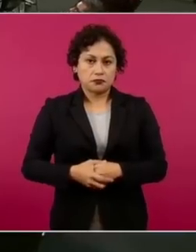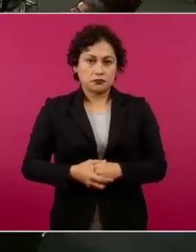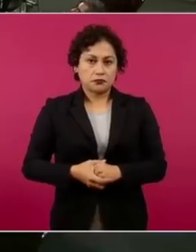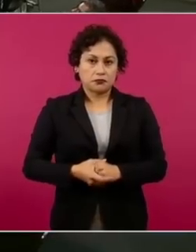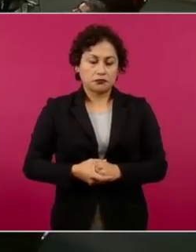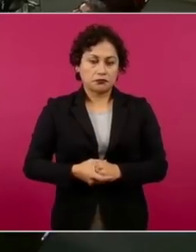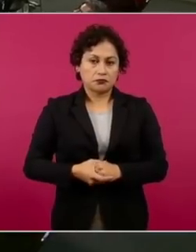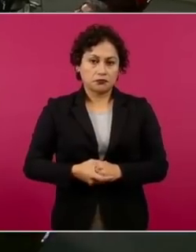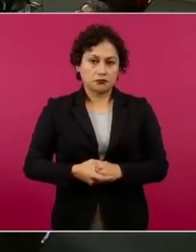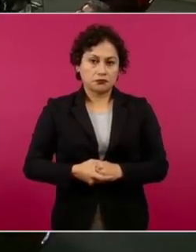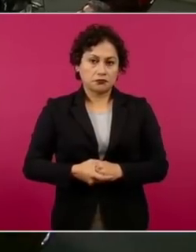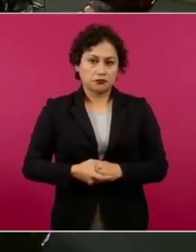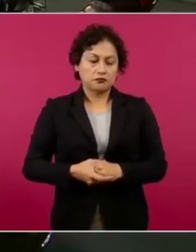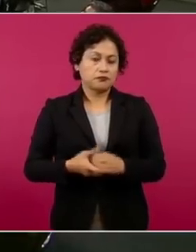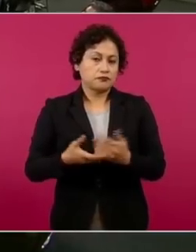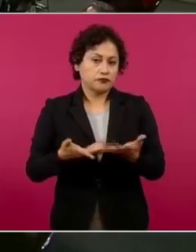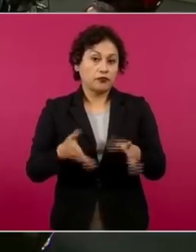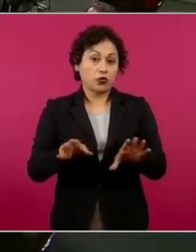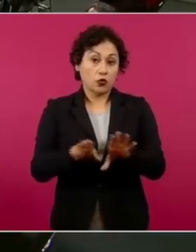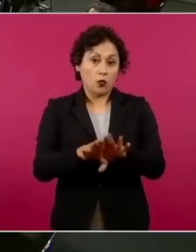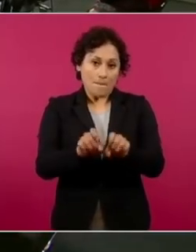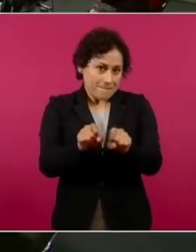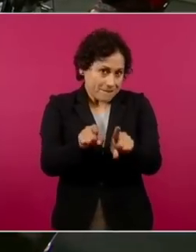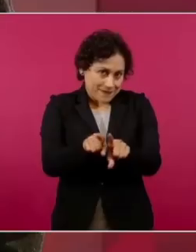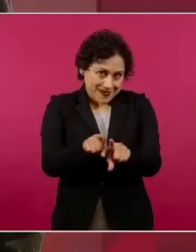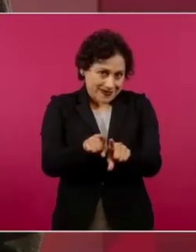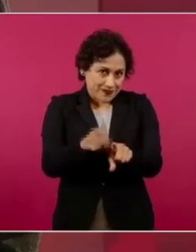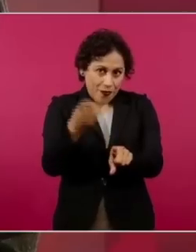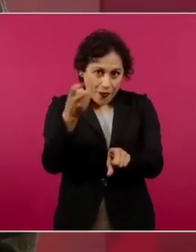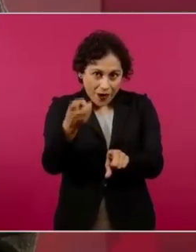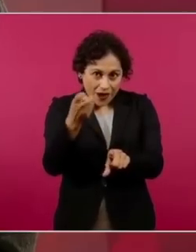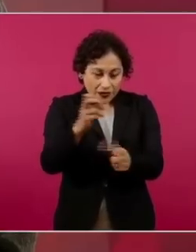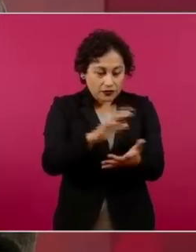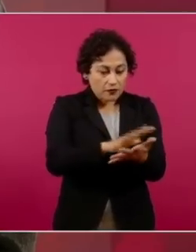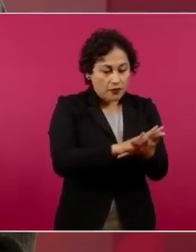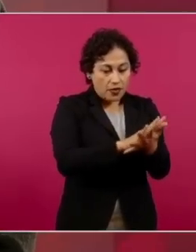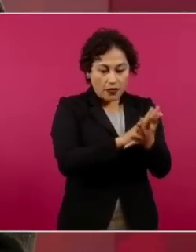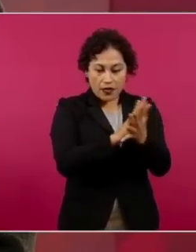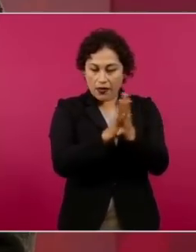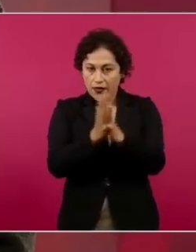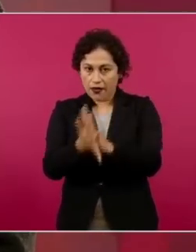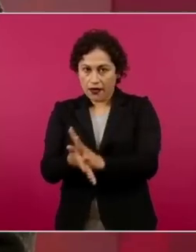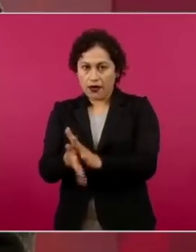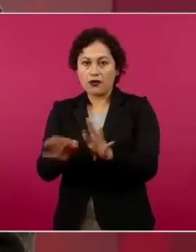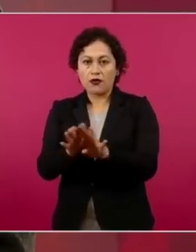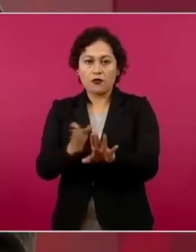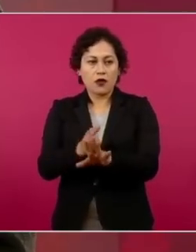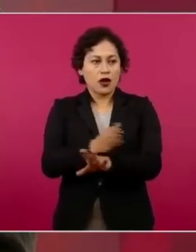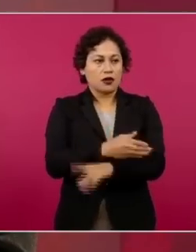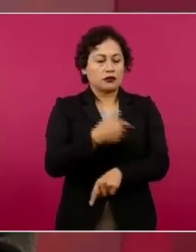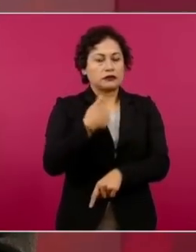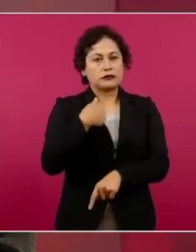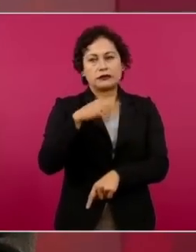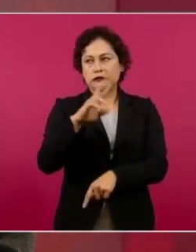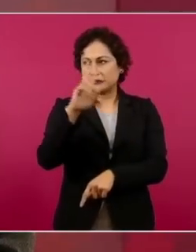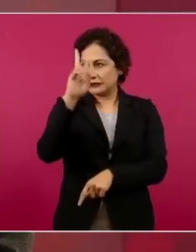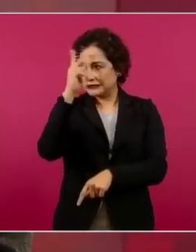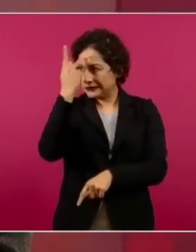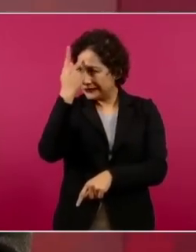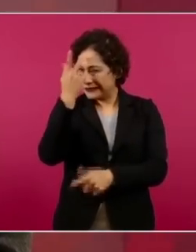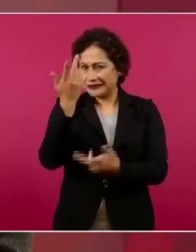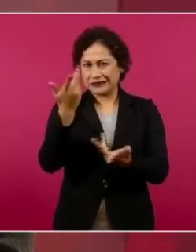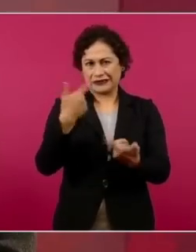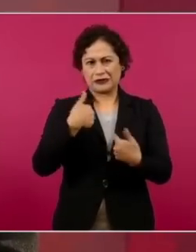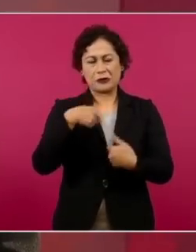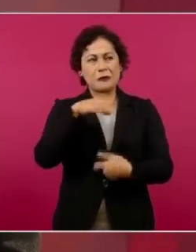Es parte de la redactación, de decir, estaba yo mal, ahora ya son otras